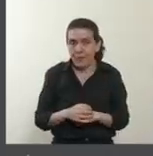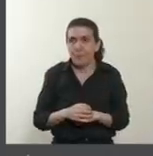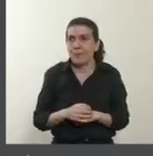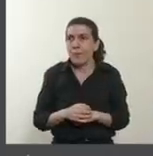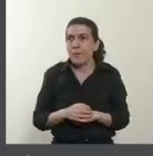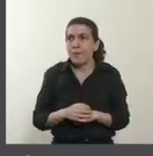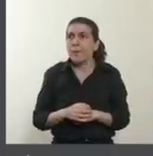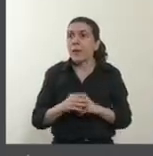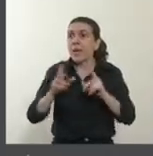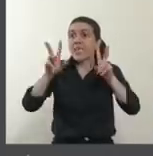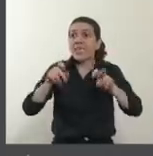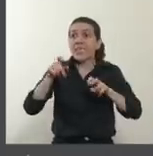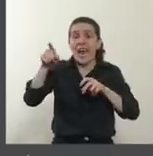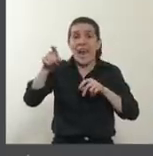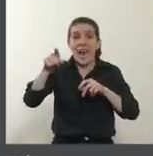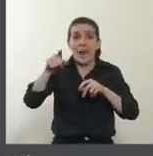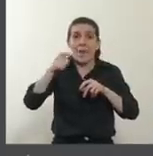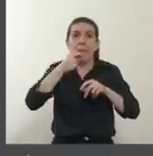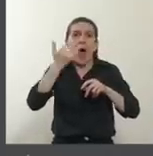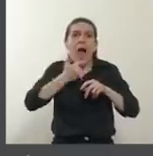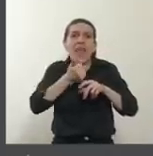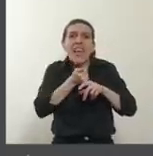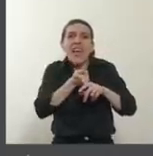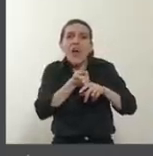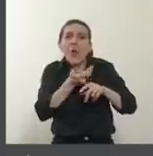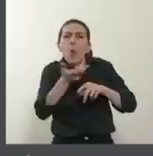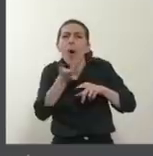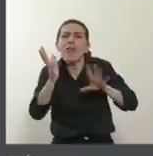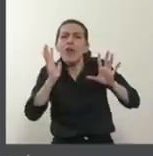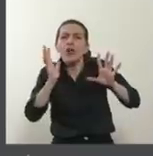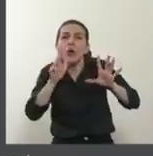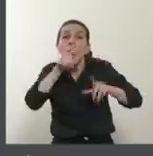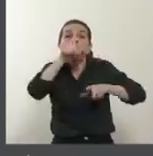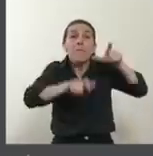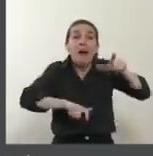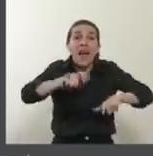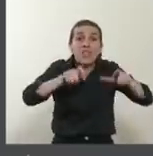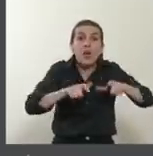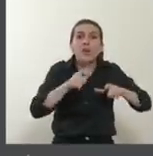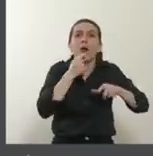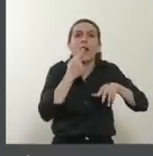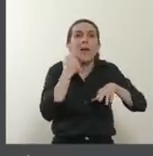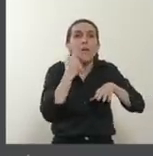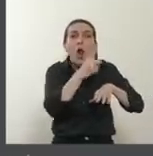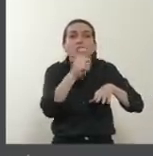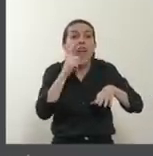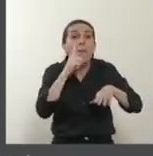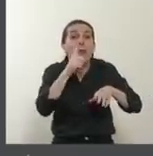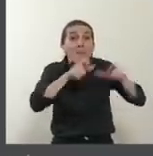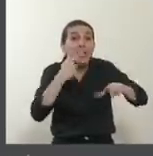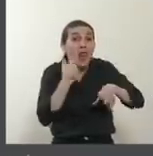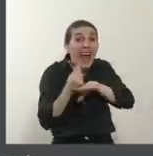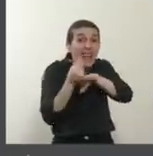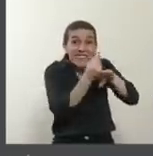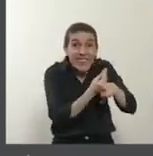en relación a la cantidad de personas, cada 100.000 habitantes que se han contagiado.